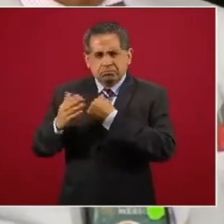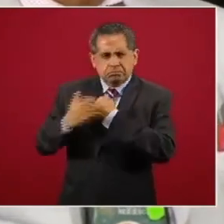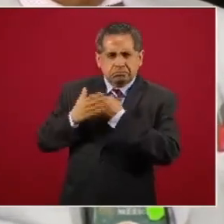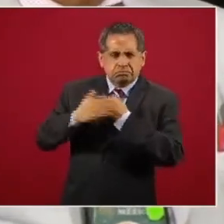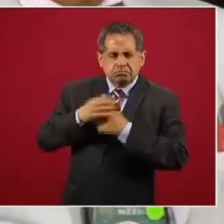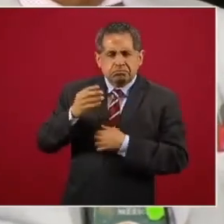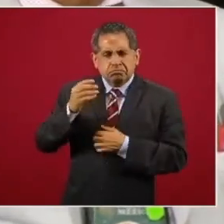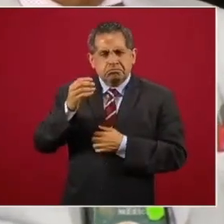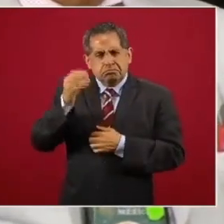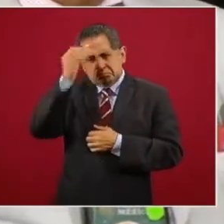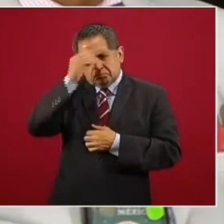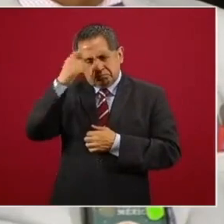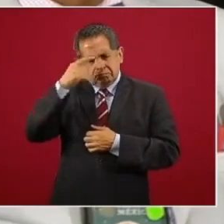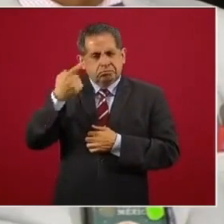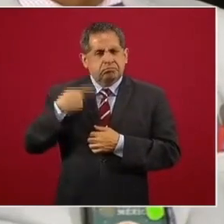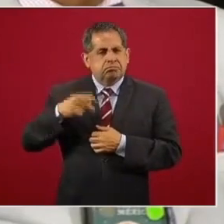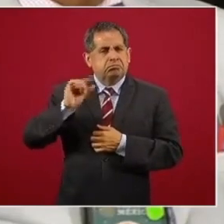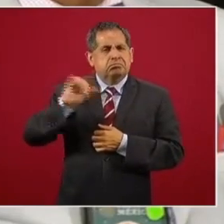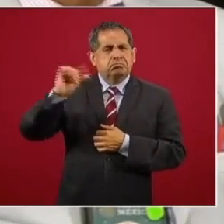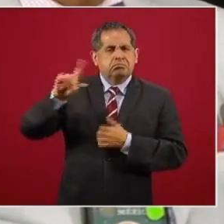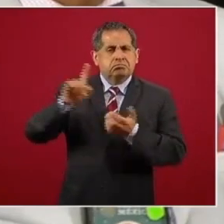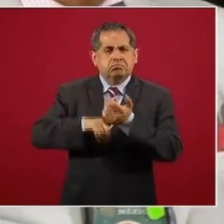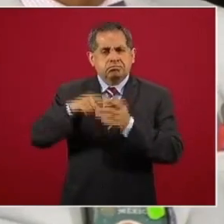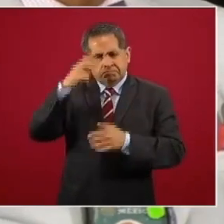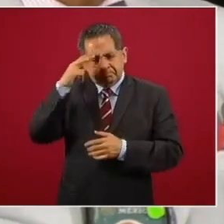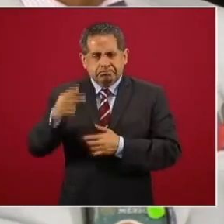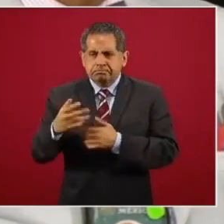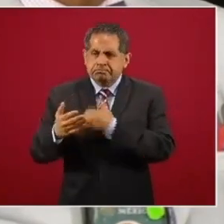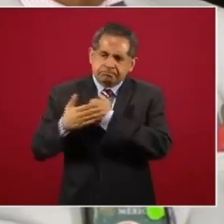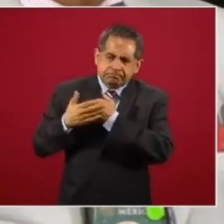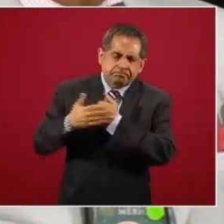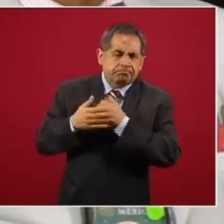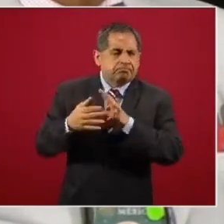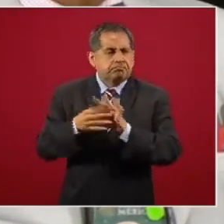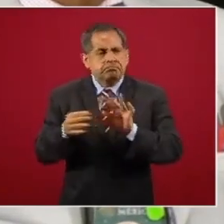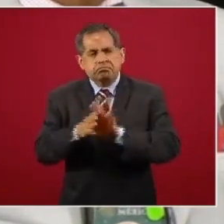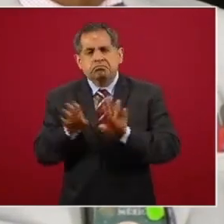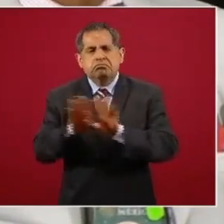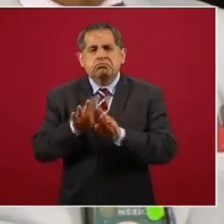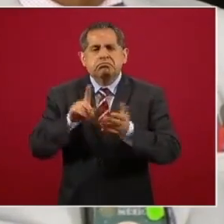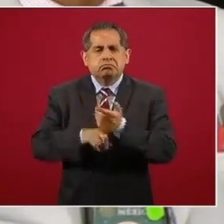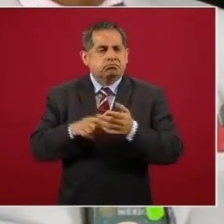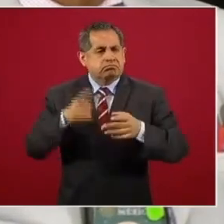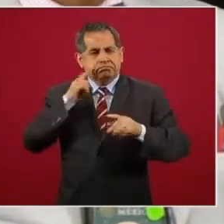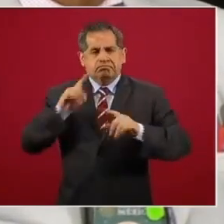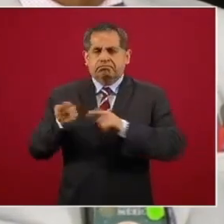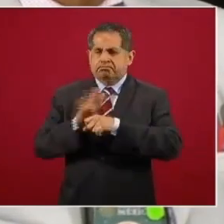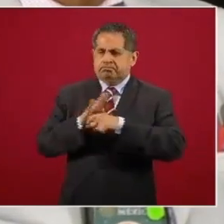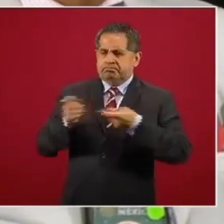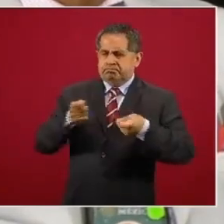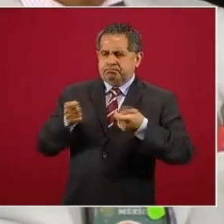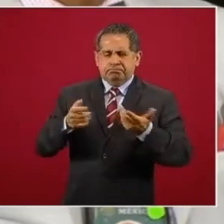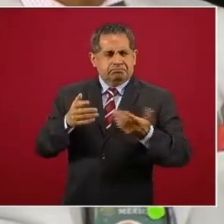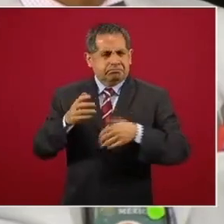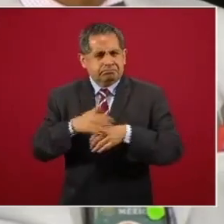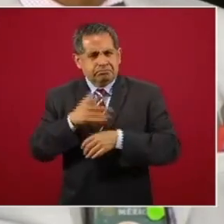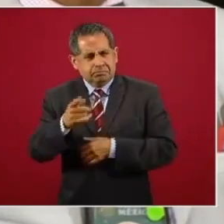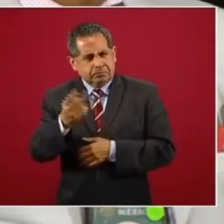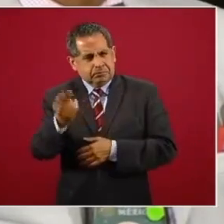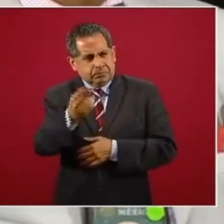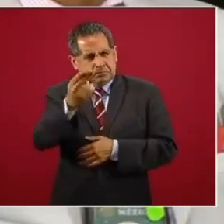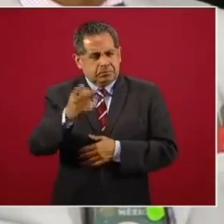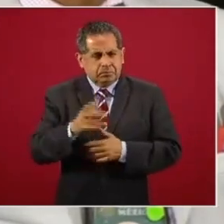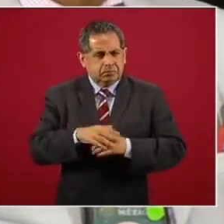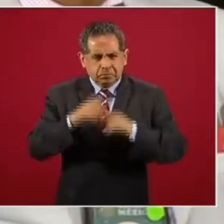opiniones de las autoridades sanitarias mexicanas que están llevando a cabo el control de la epidemia. ¿Por qué entonces usted